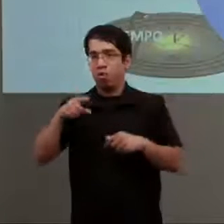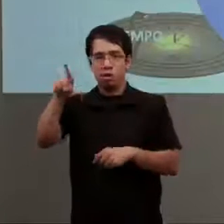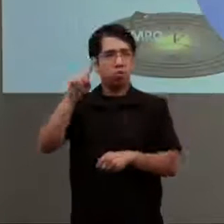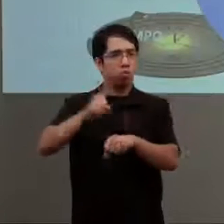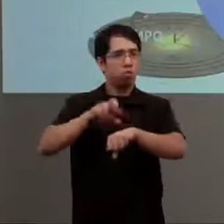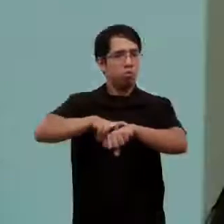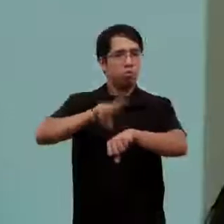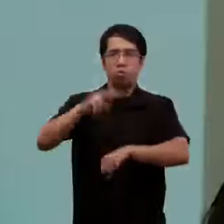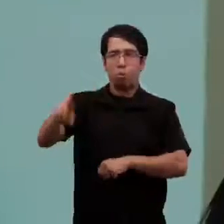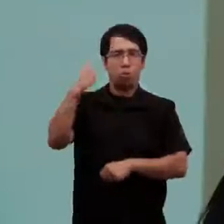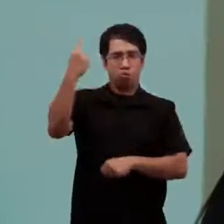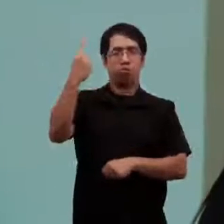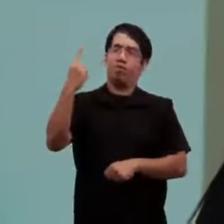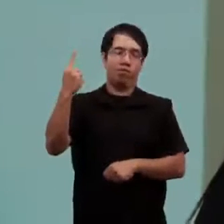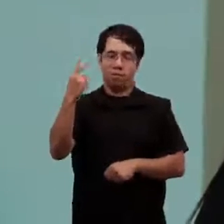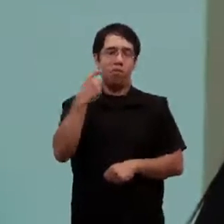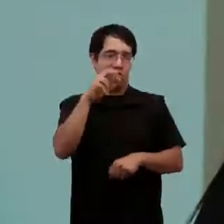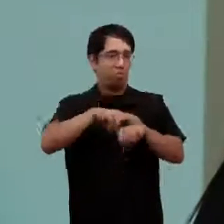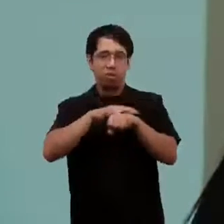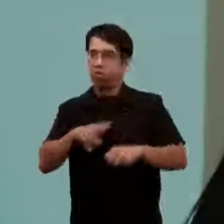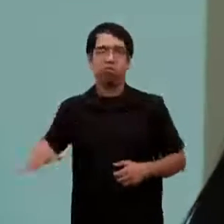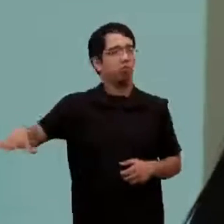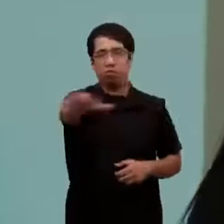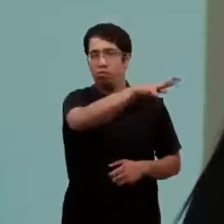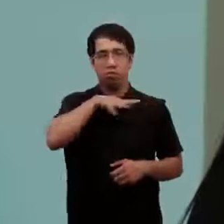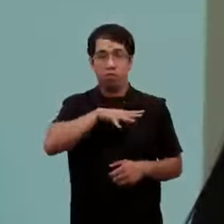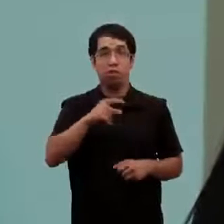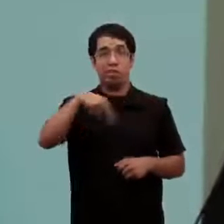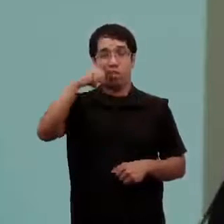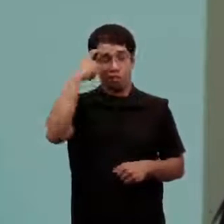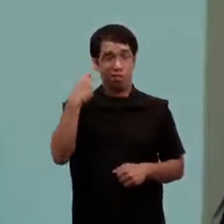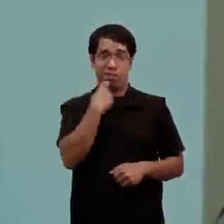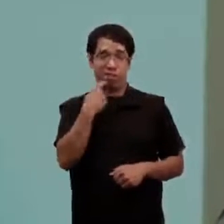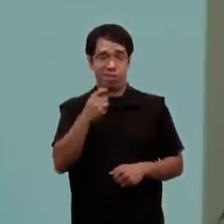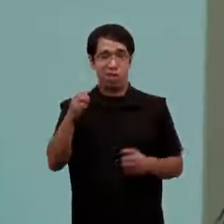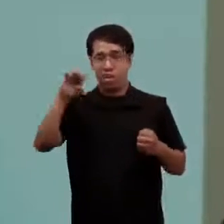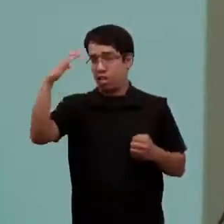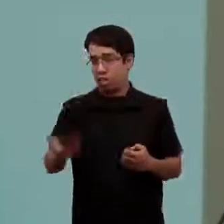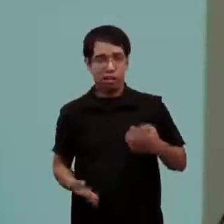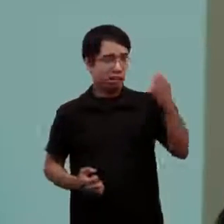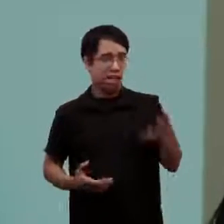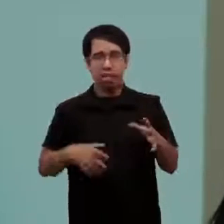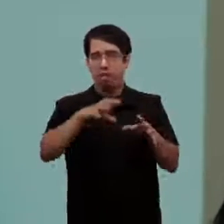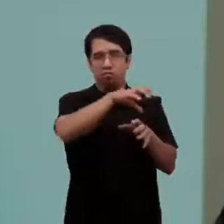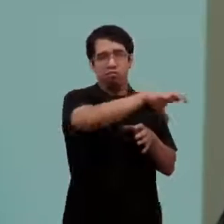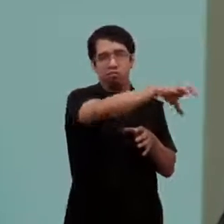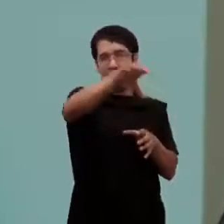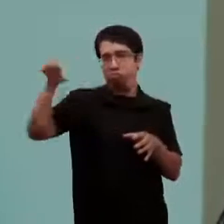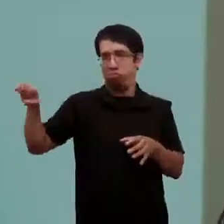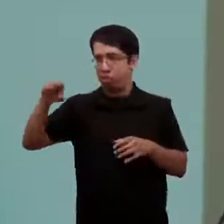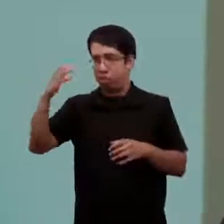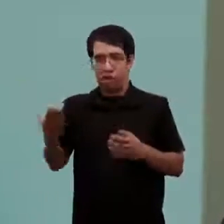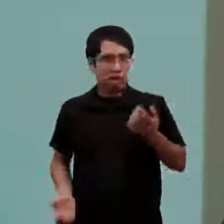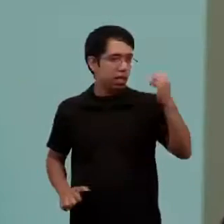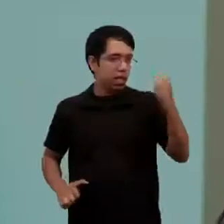somos responsables todos también necesitamos más ética en todos los ámbitos realmente que esto del